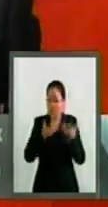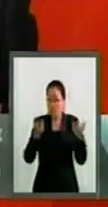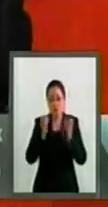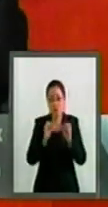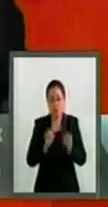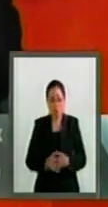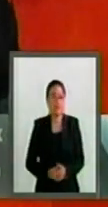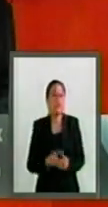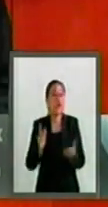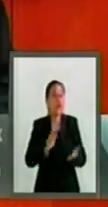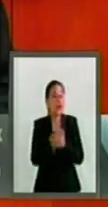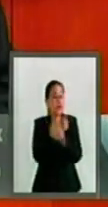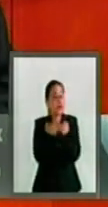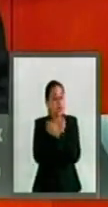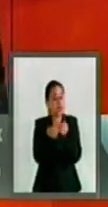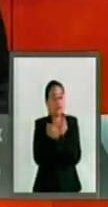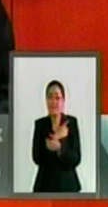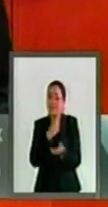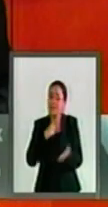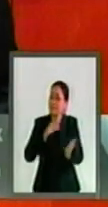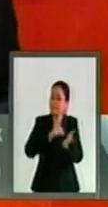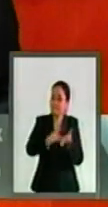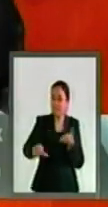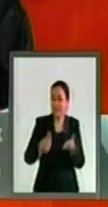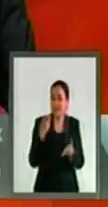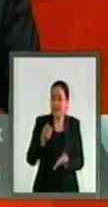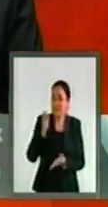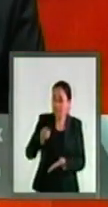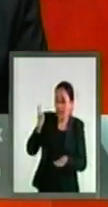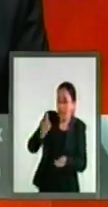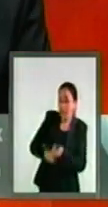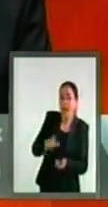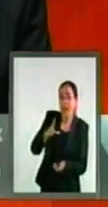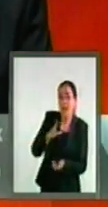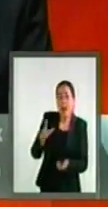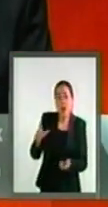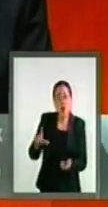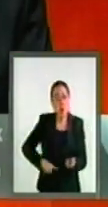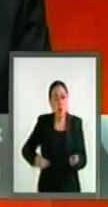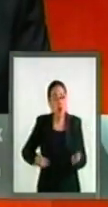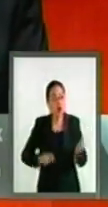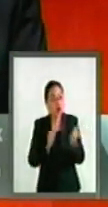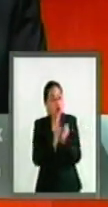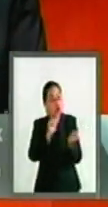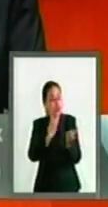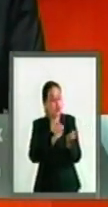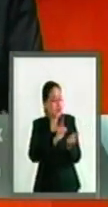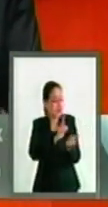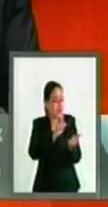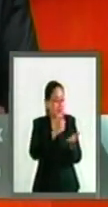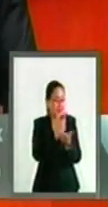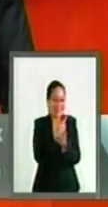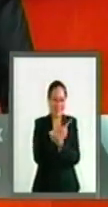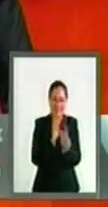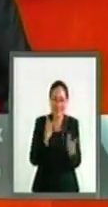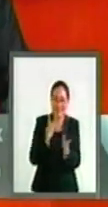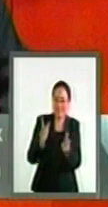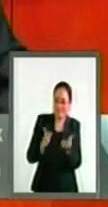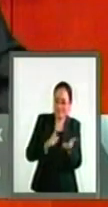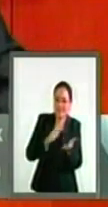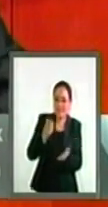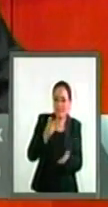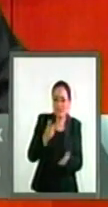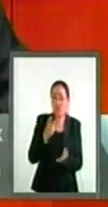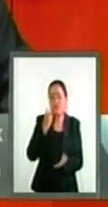Vulnera el Estado de Derecho. El Estado de Derecho exige que todas las normas sean susceptibles de